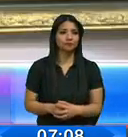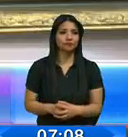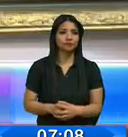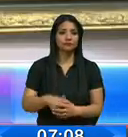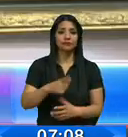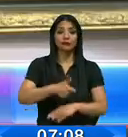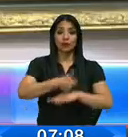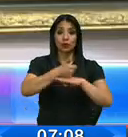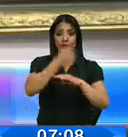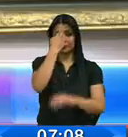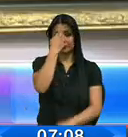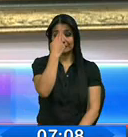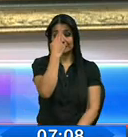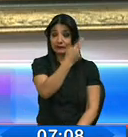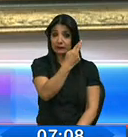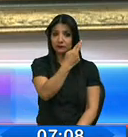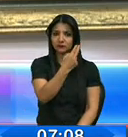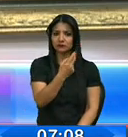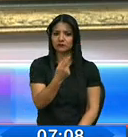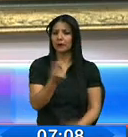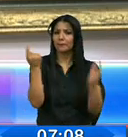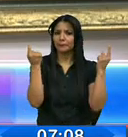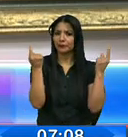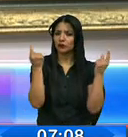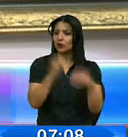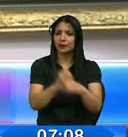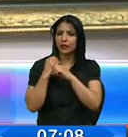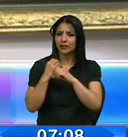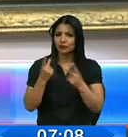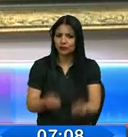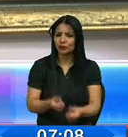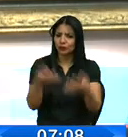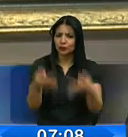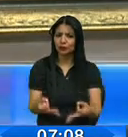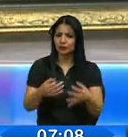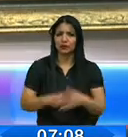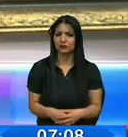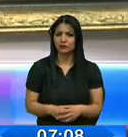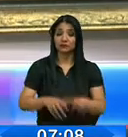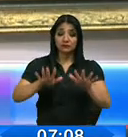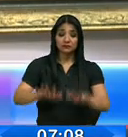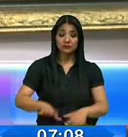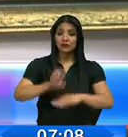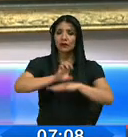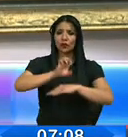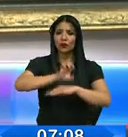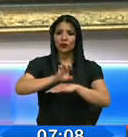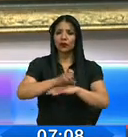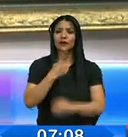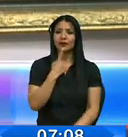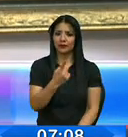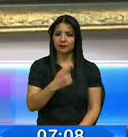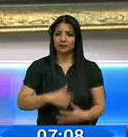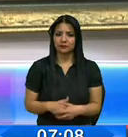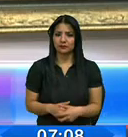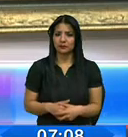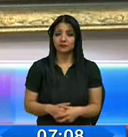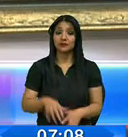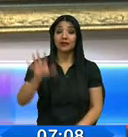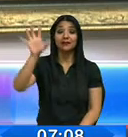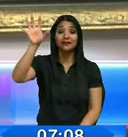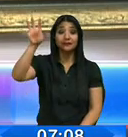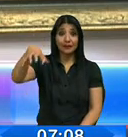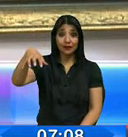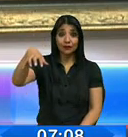es imperativo. Es obligatorio en un país que se dice vive el Estado